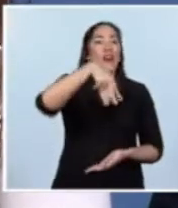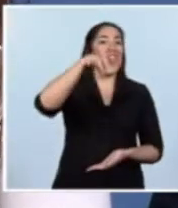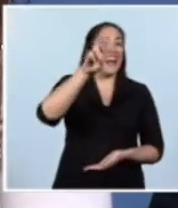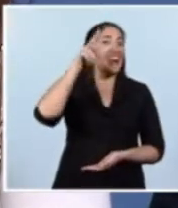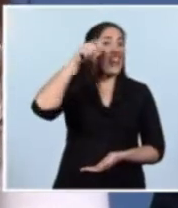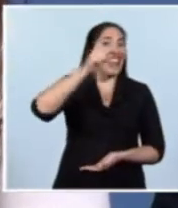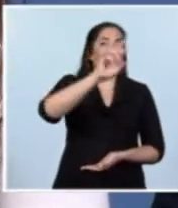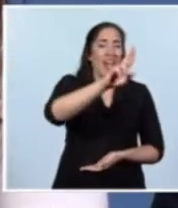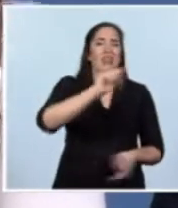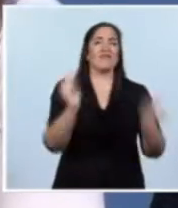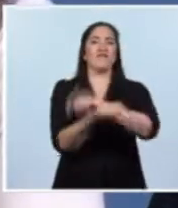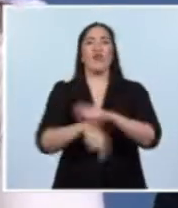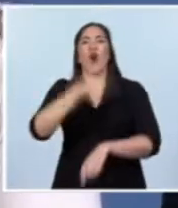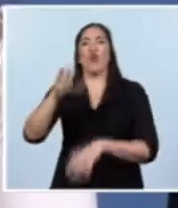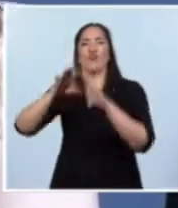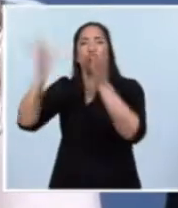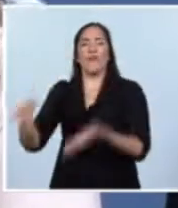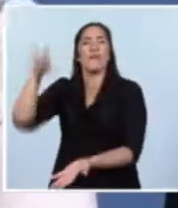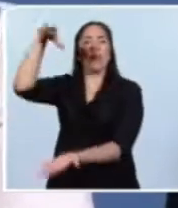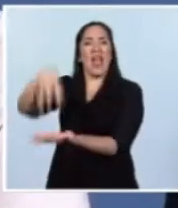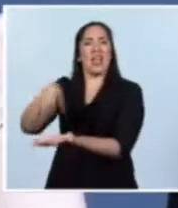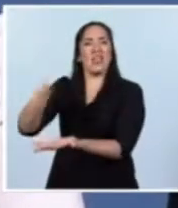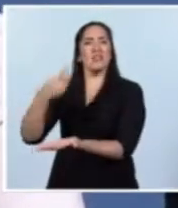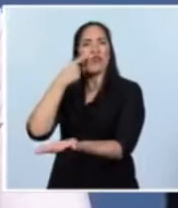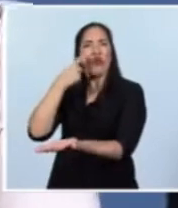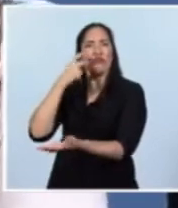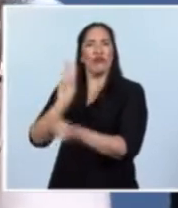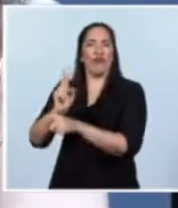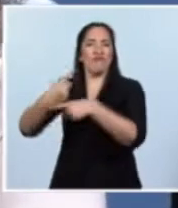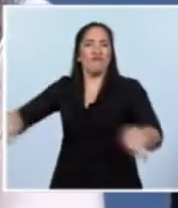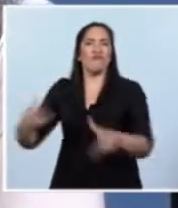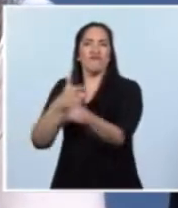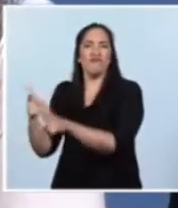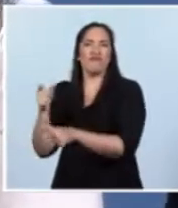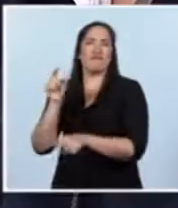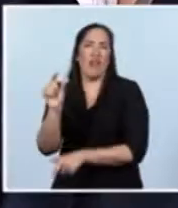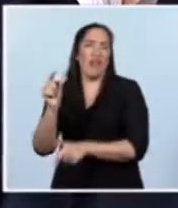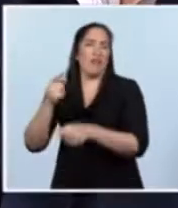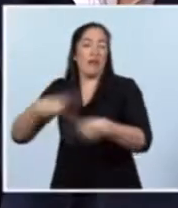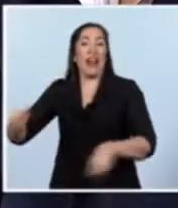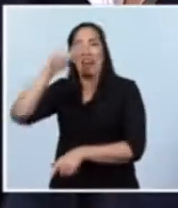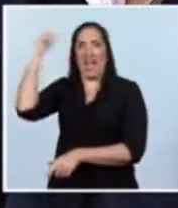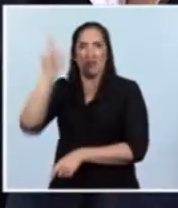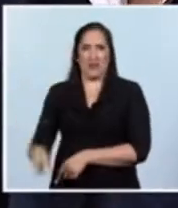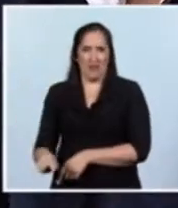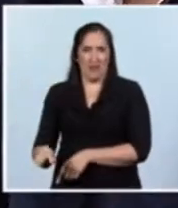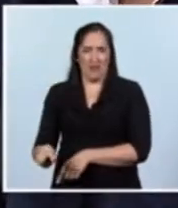materiales controlados, ¿por qué? Porque el RENAR